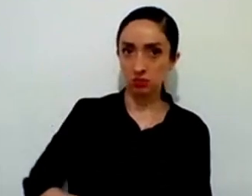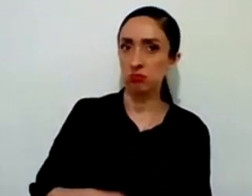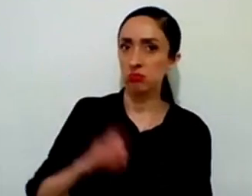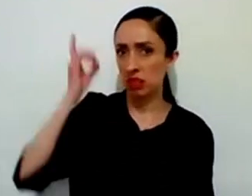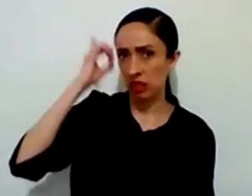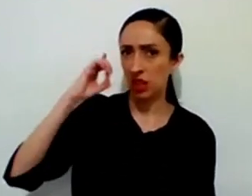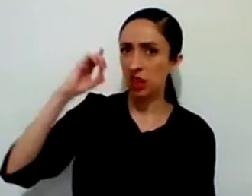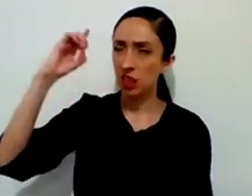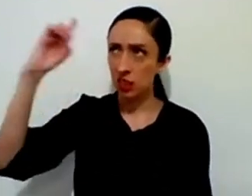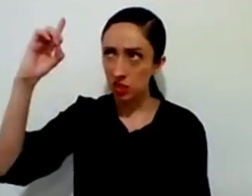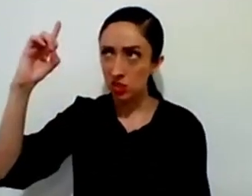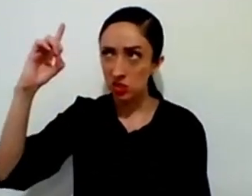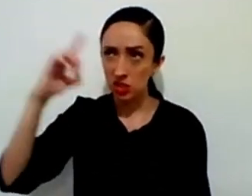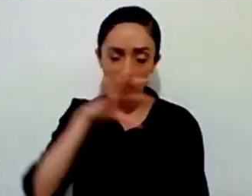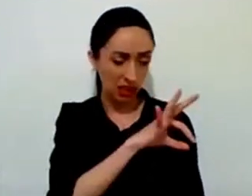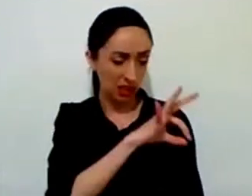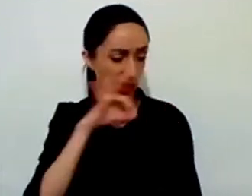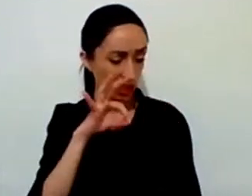¿por qué Dios escoge Abraham?